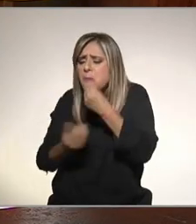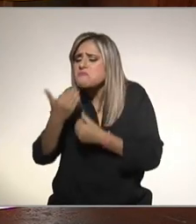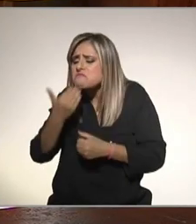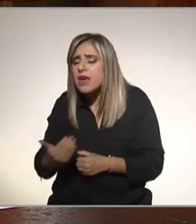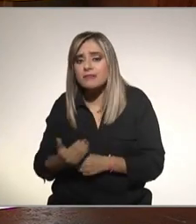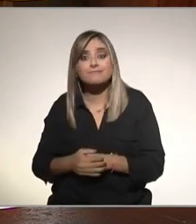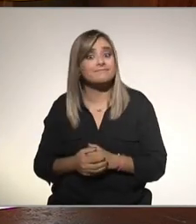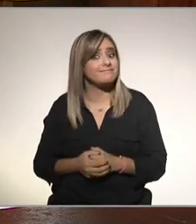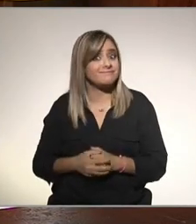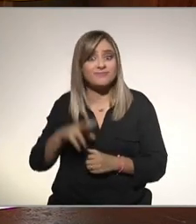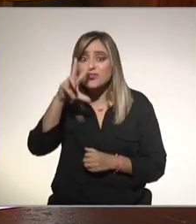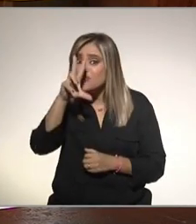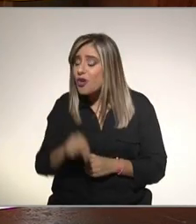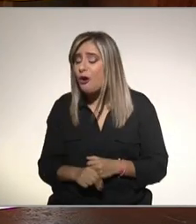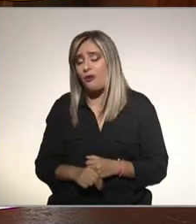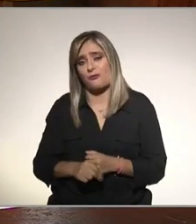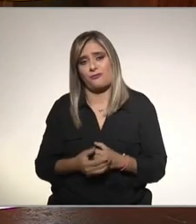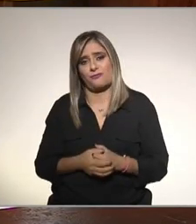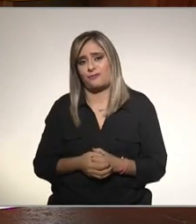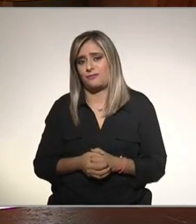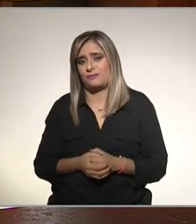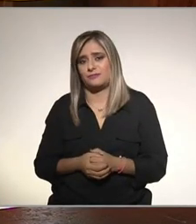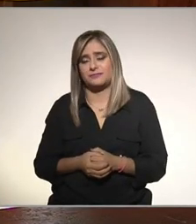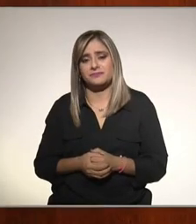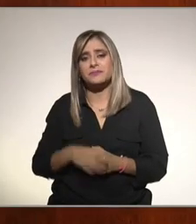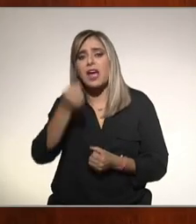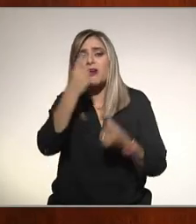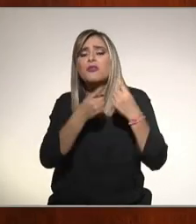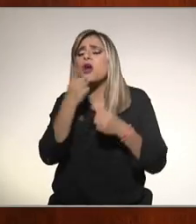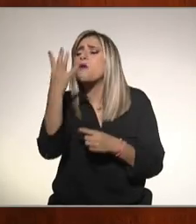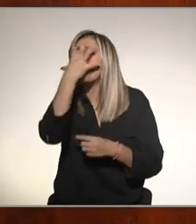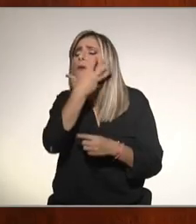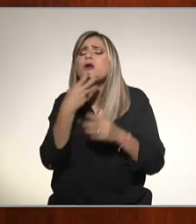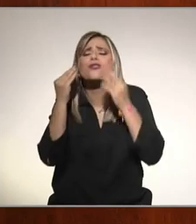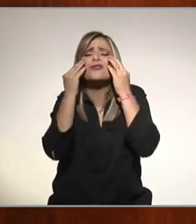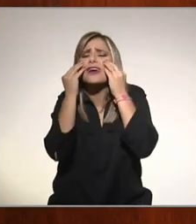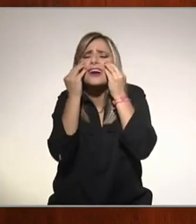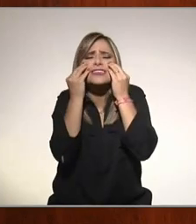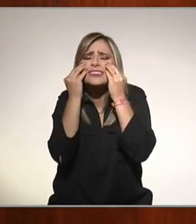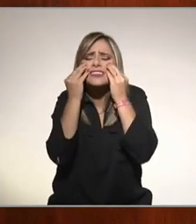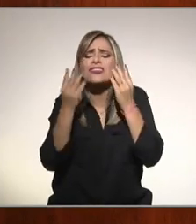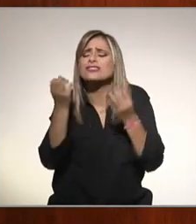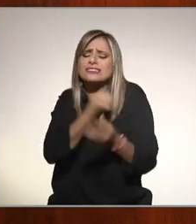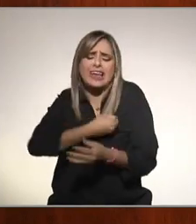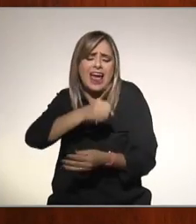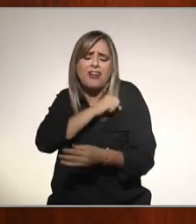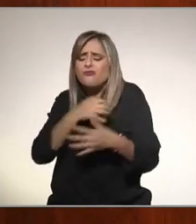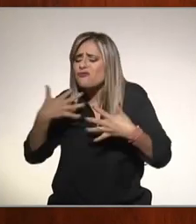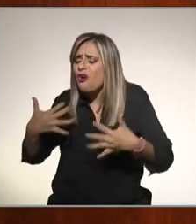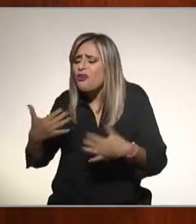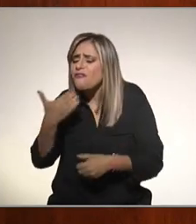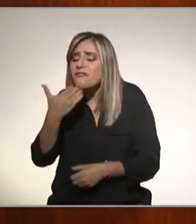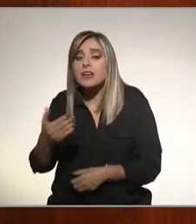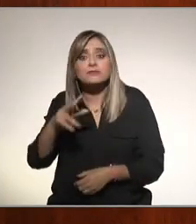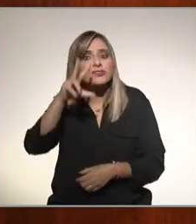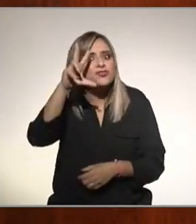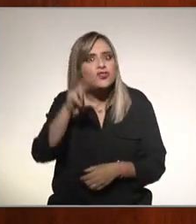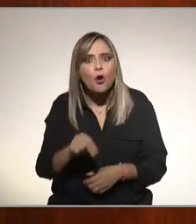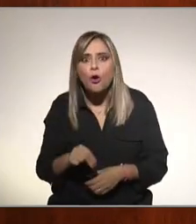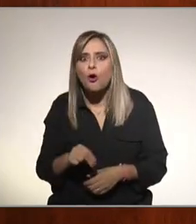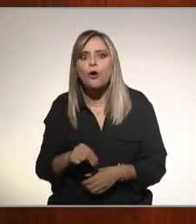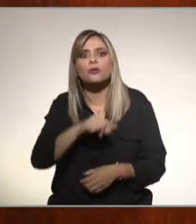que lo recalquemos continuamente si que la tía le decía que bonitos cachetitos y que sano eres no entre menos